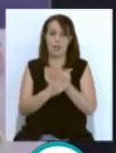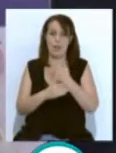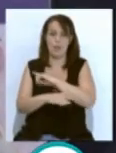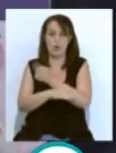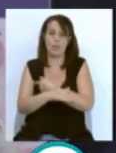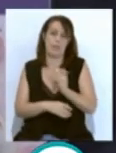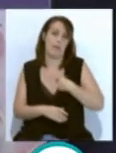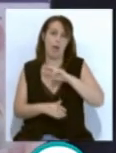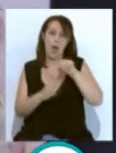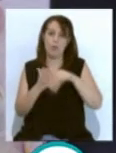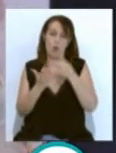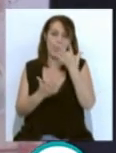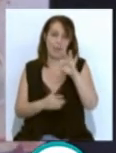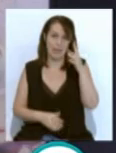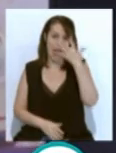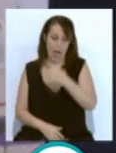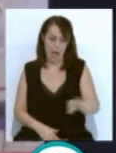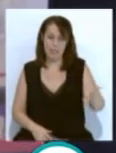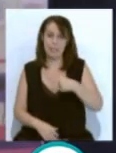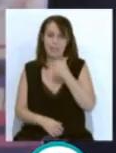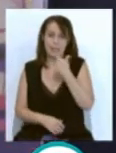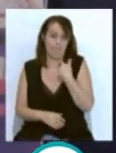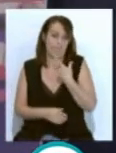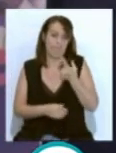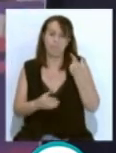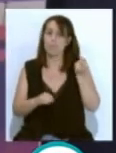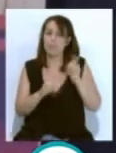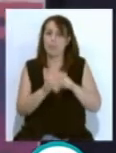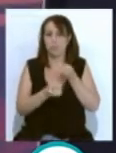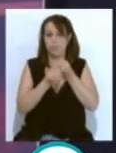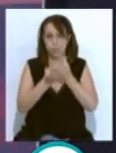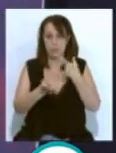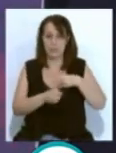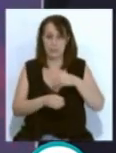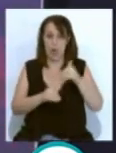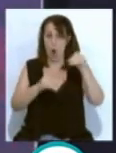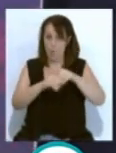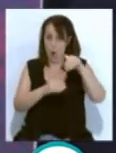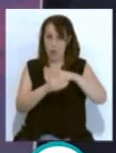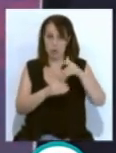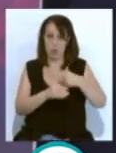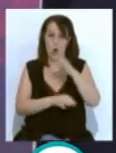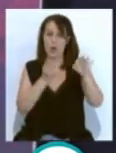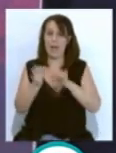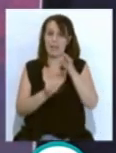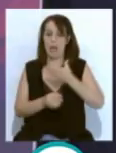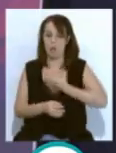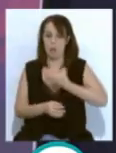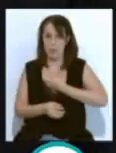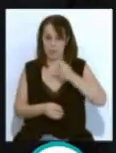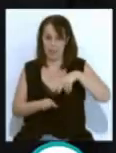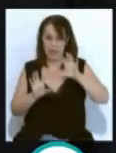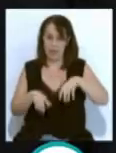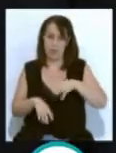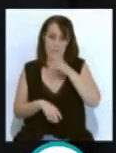2020 y así lo han trasladado las participantes. Esta convocatoria la ha organizado el Ayuntamiento de Cádiz a